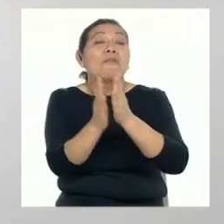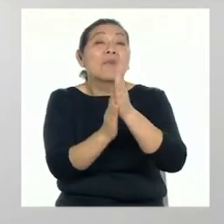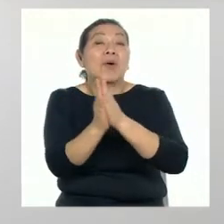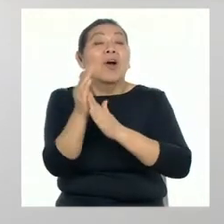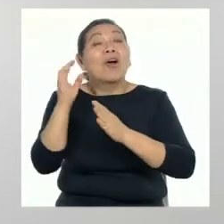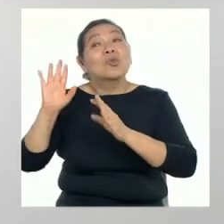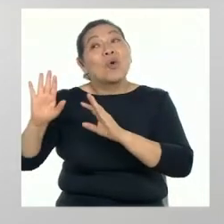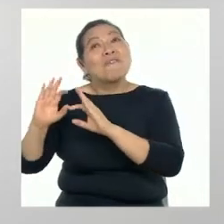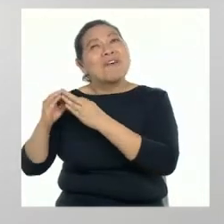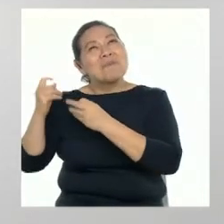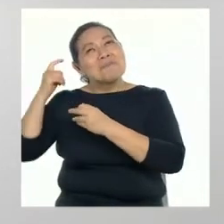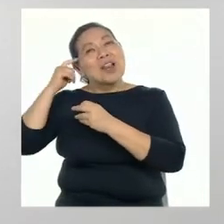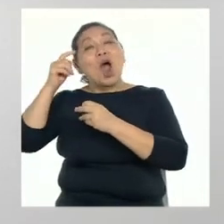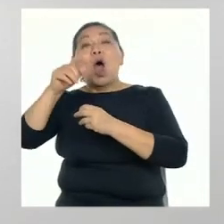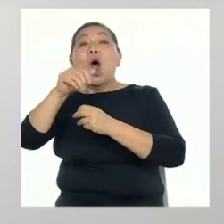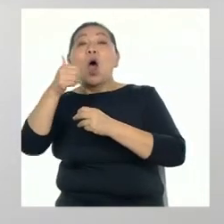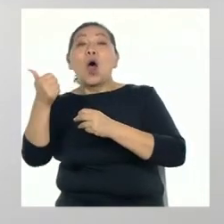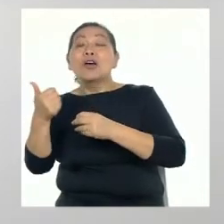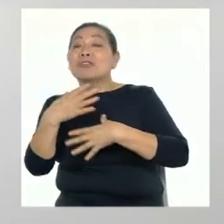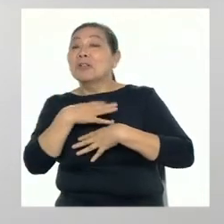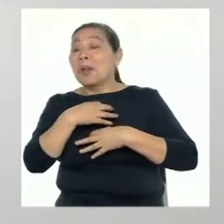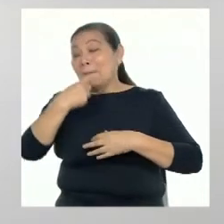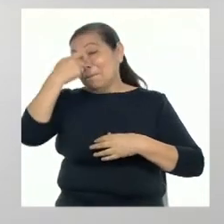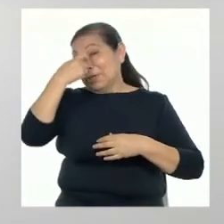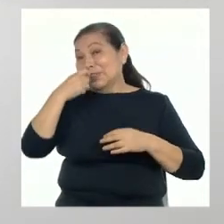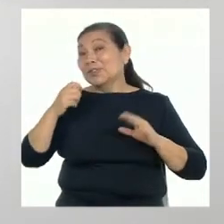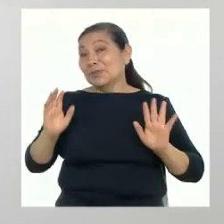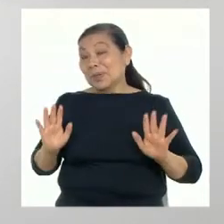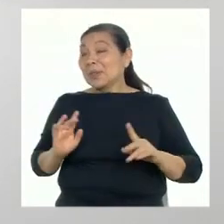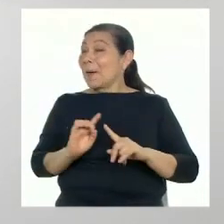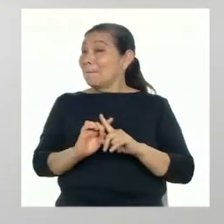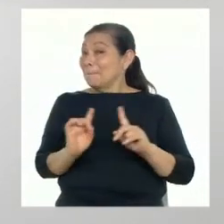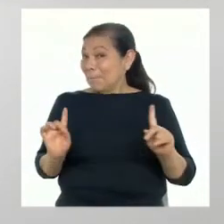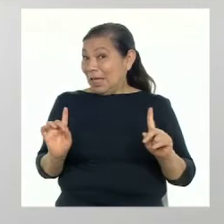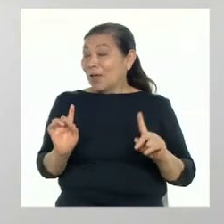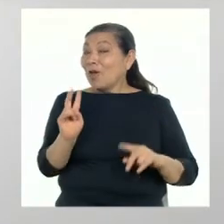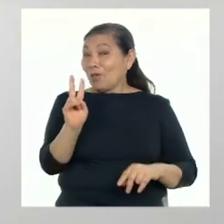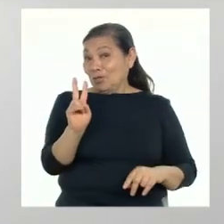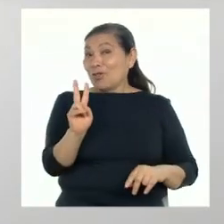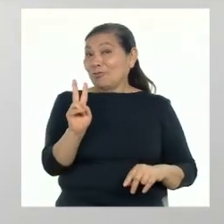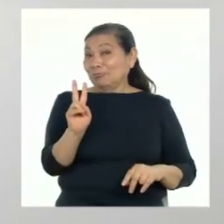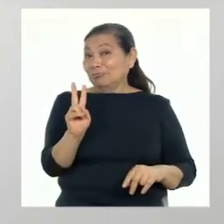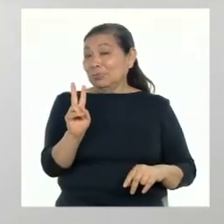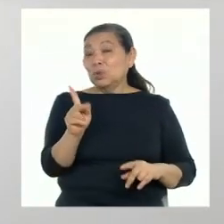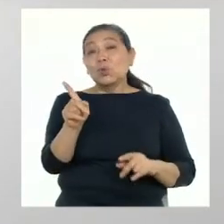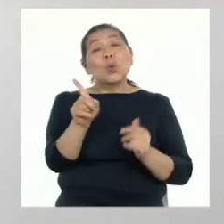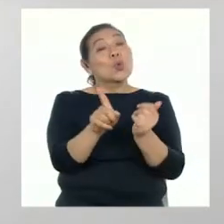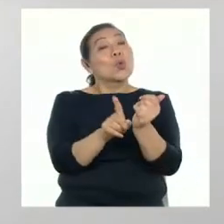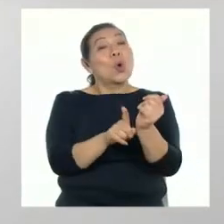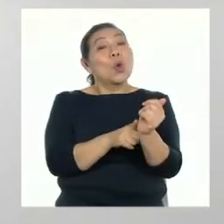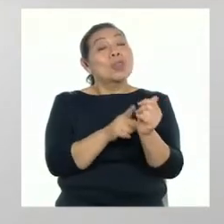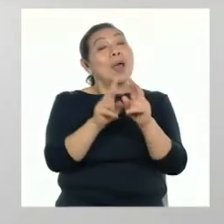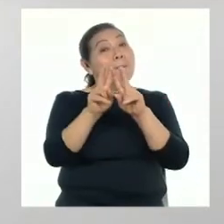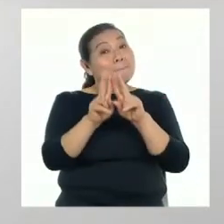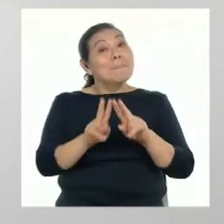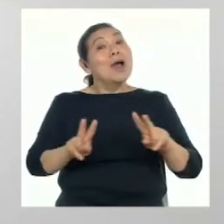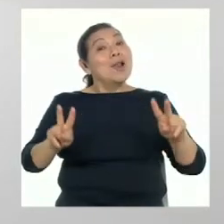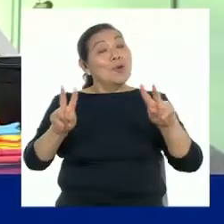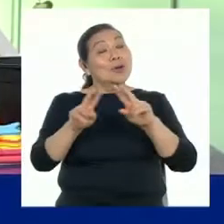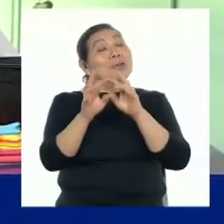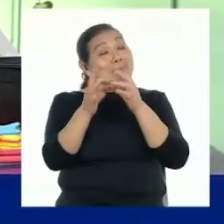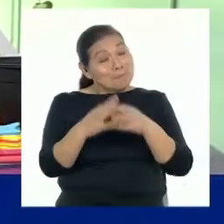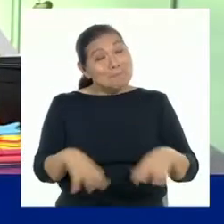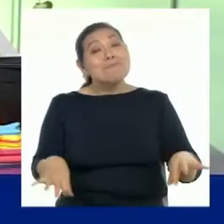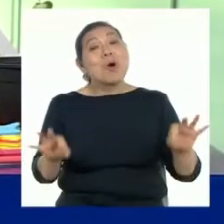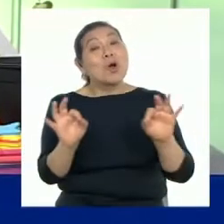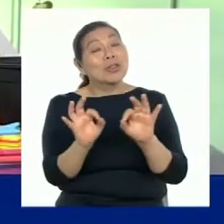por la tradición familiar y el otro por un interés personal. Sin embargo, ambos llevan consigo sus costumbres, un valor importantísimo.